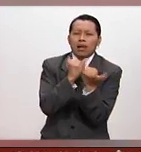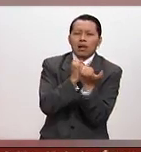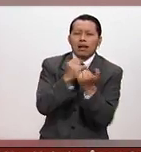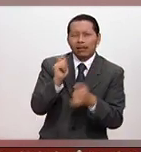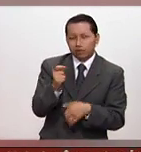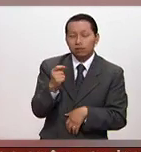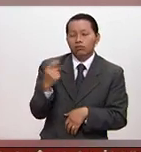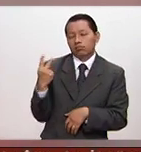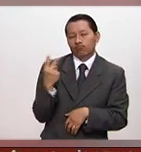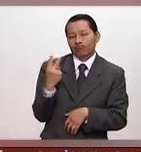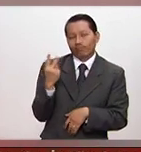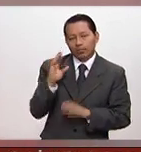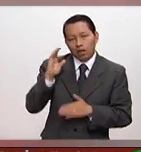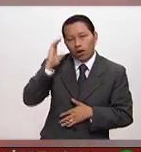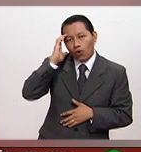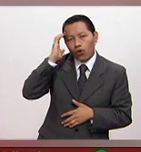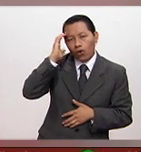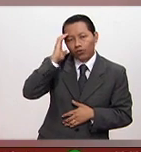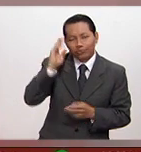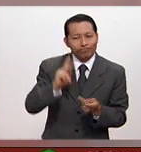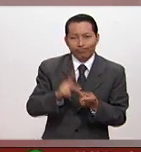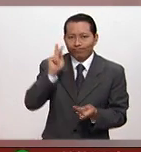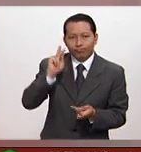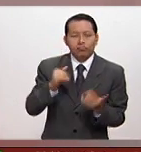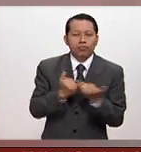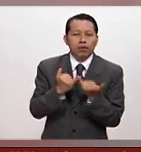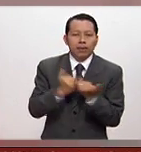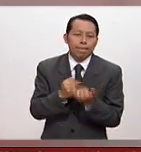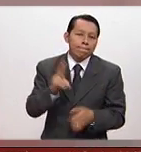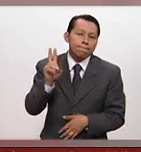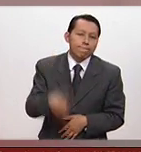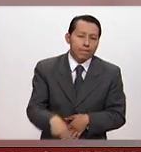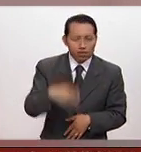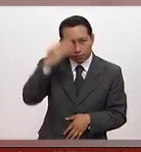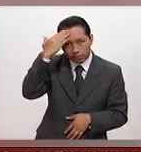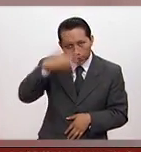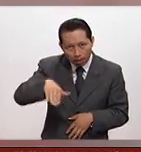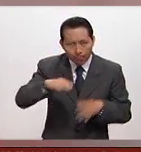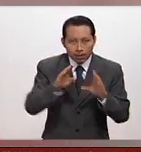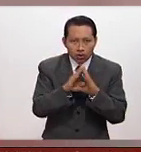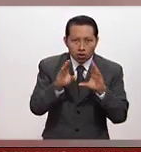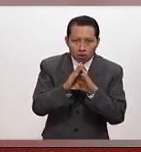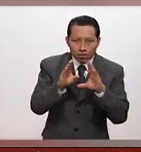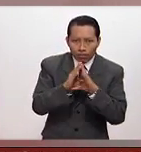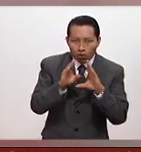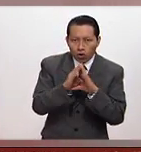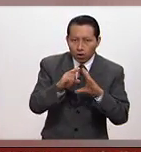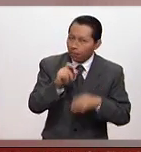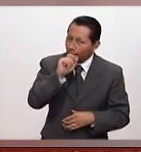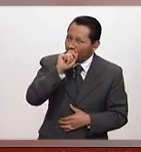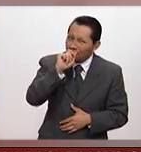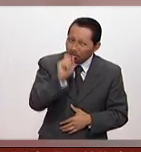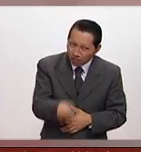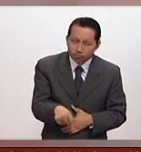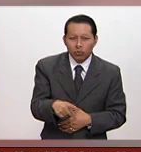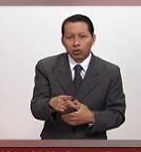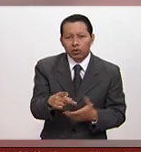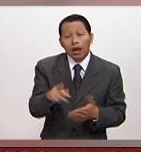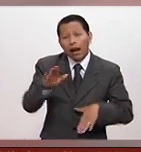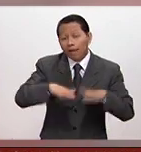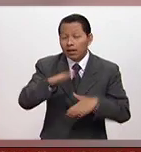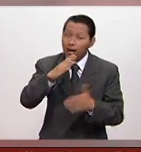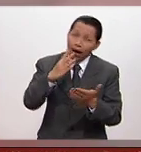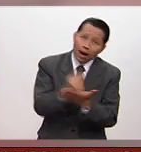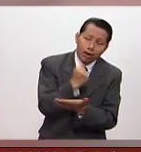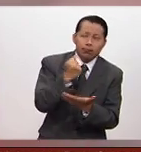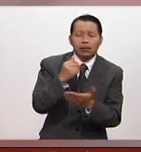nos conocemos a la perfección y la verdad que sabemos que así se gana o